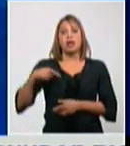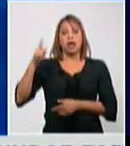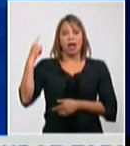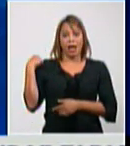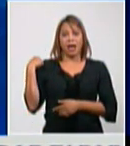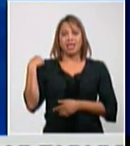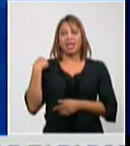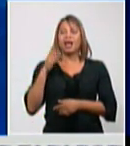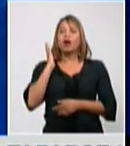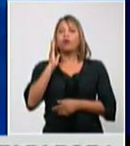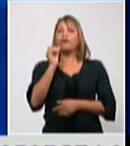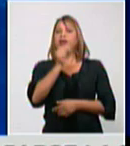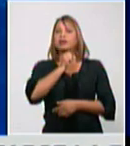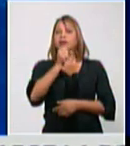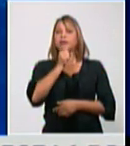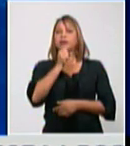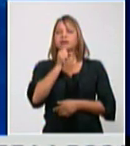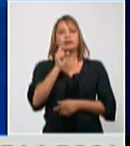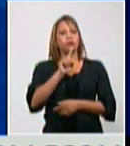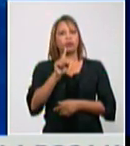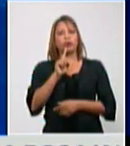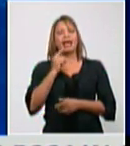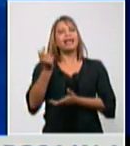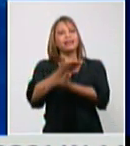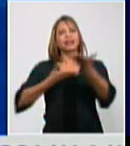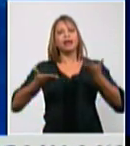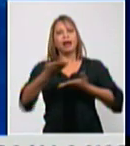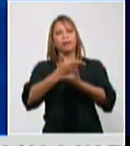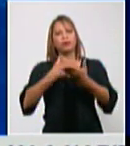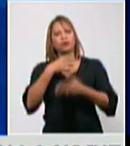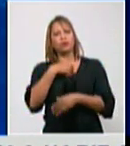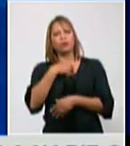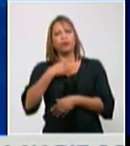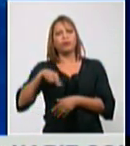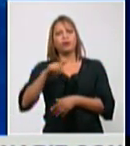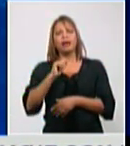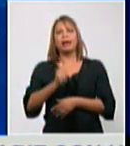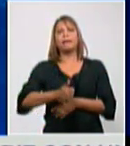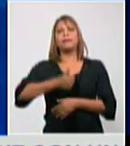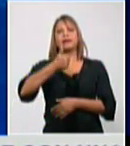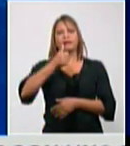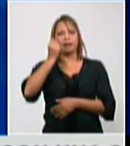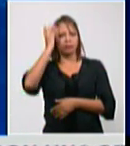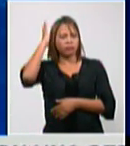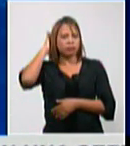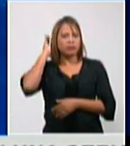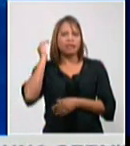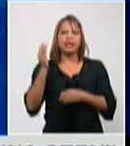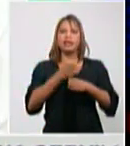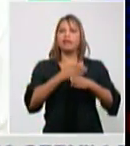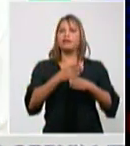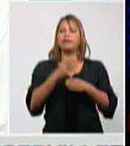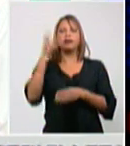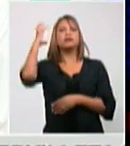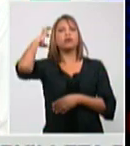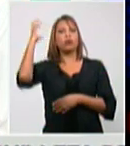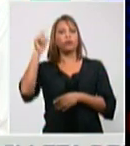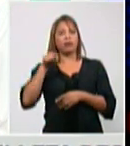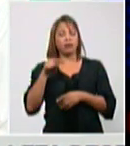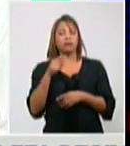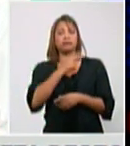conferencia no en el intercambio que hacía nuestro presidente y demás autoridades del partido y gobierno de nuestro país